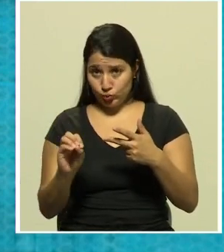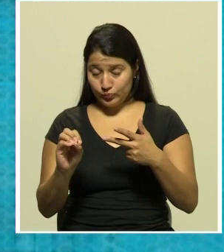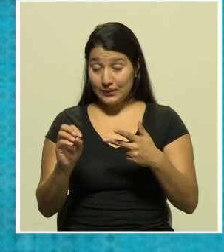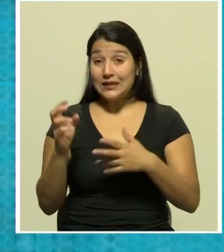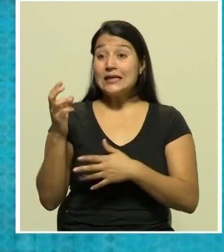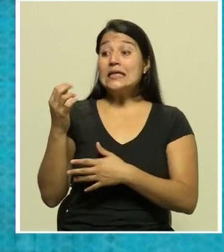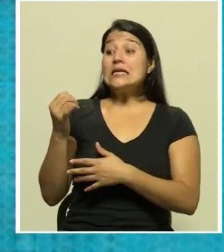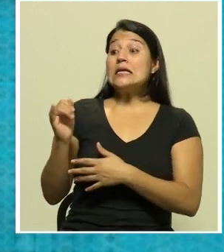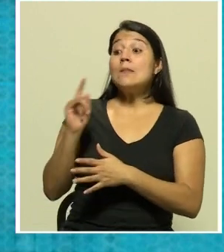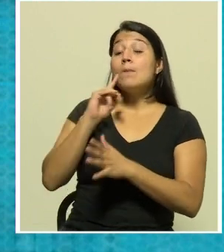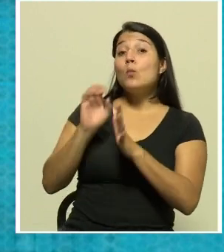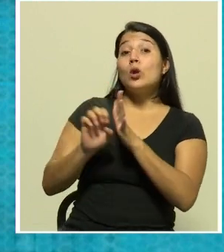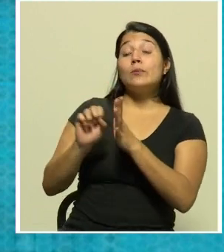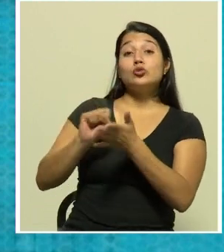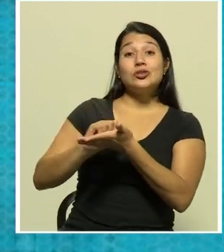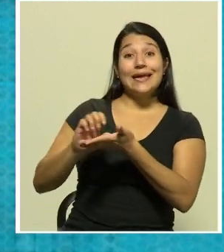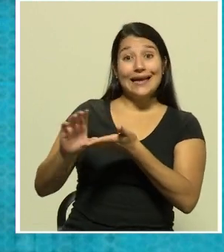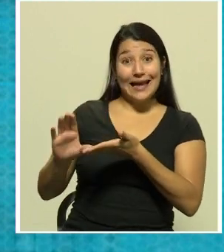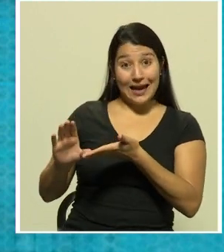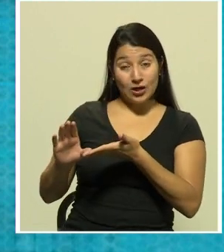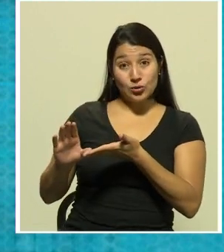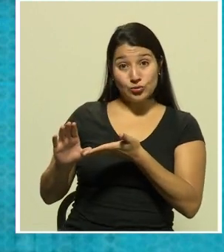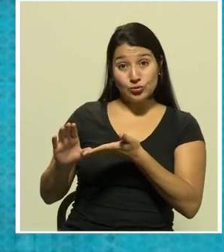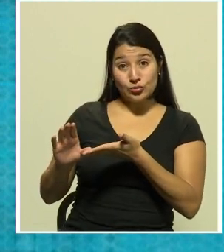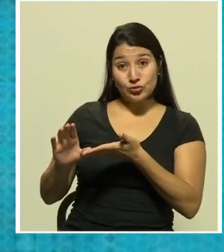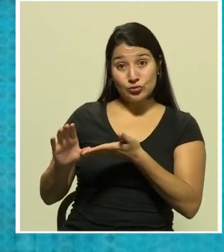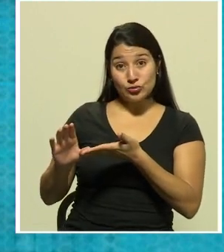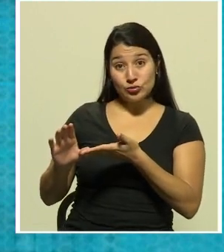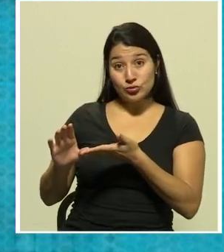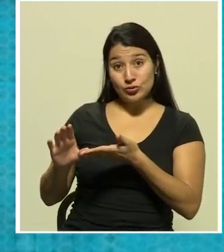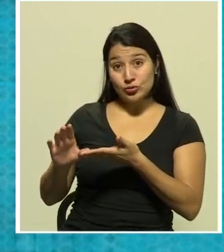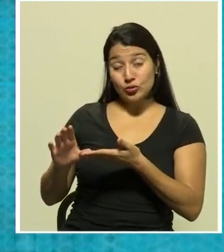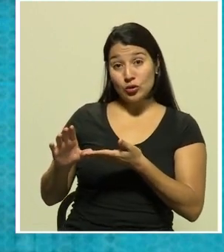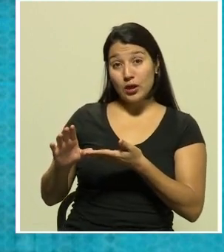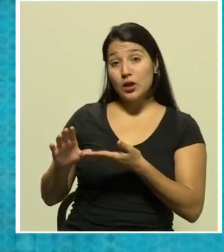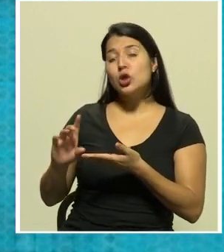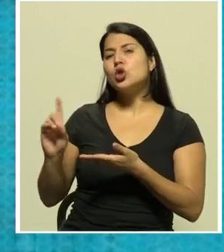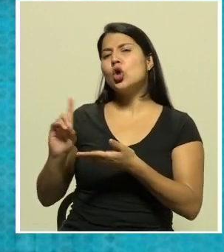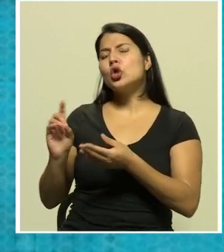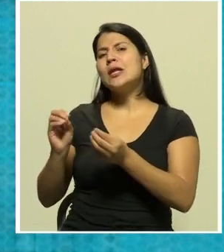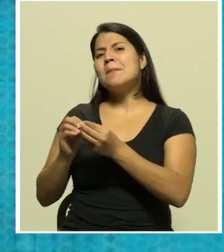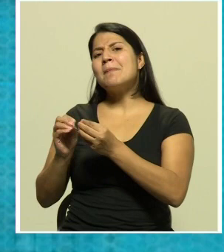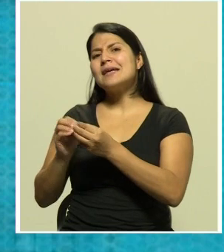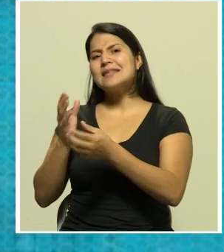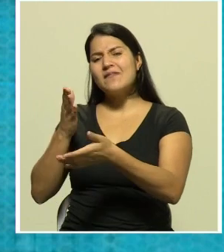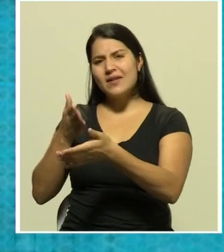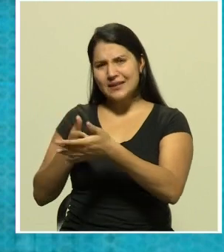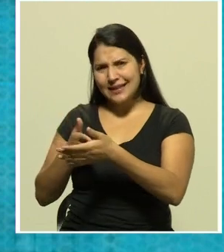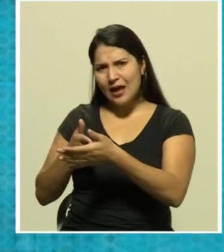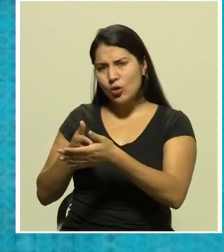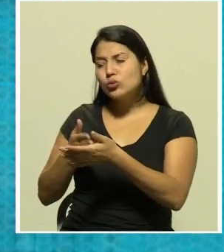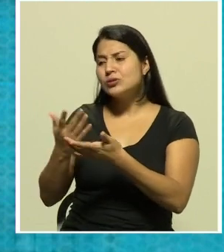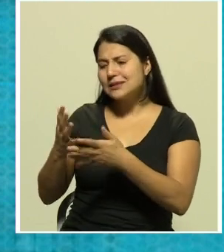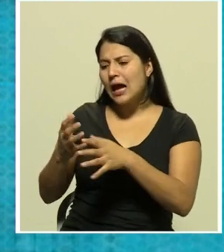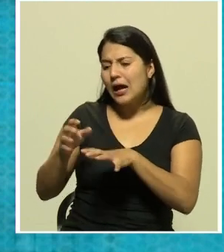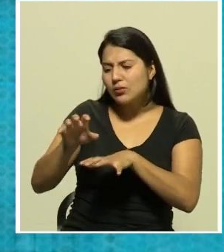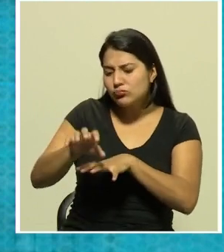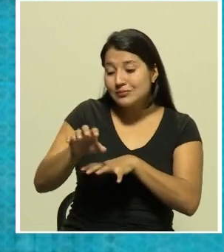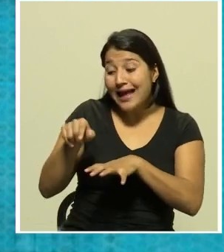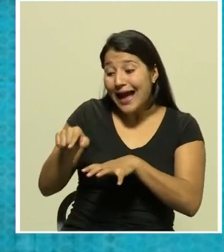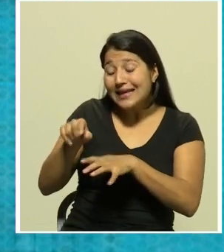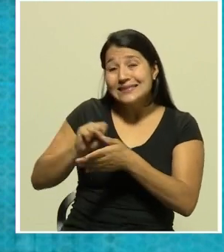de San Carlos, los que estamos más afectados son distritos ya definidos. Entonces, harán un albefes